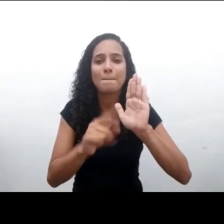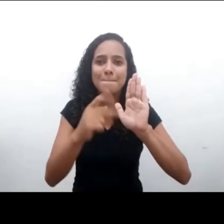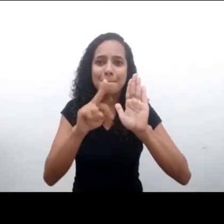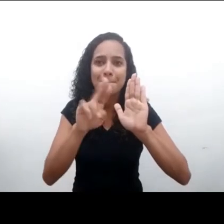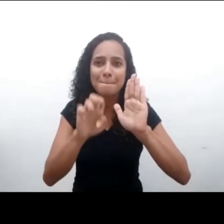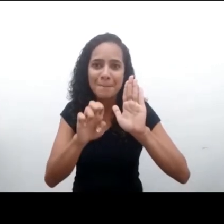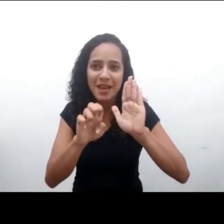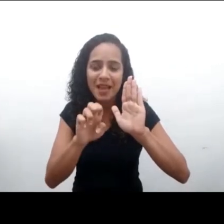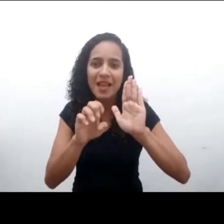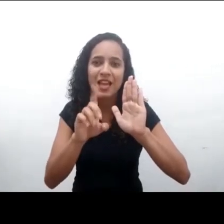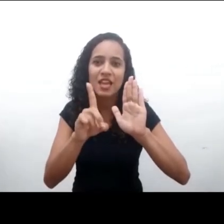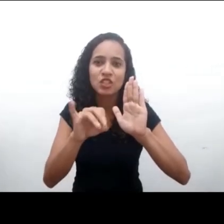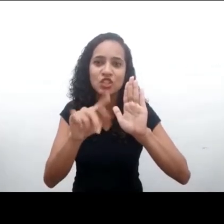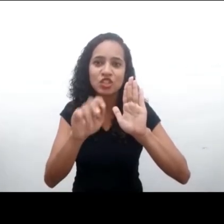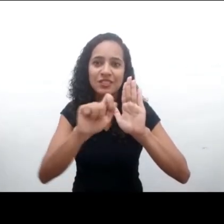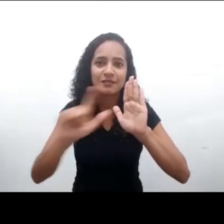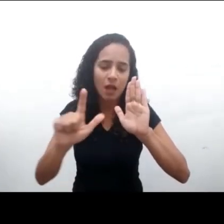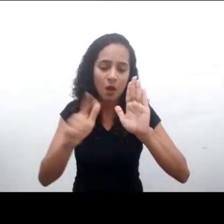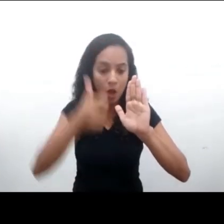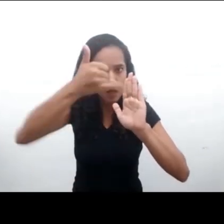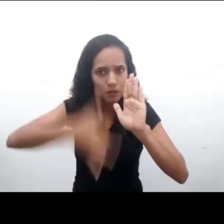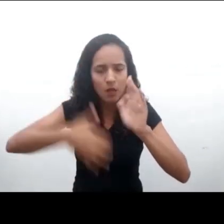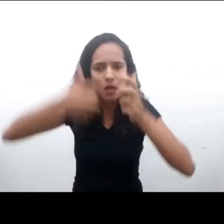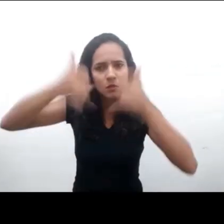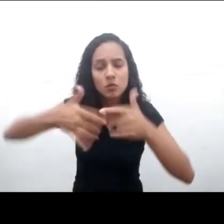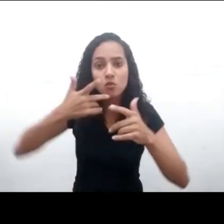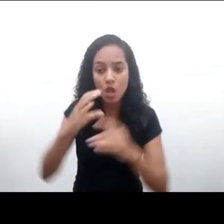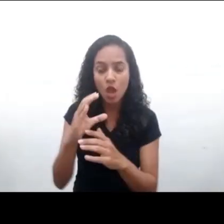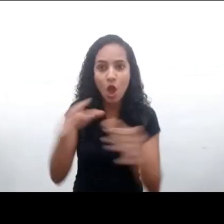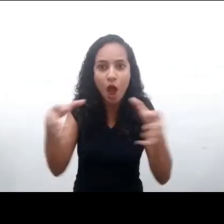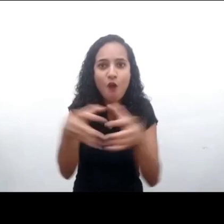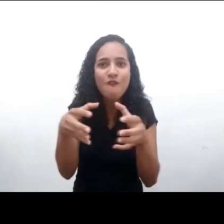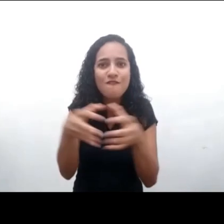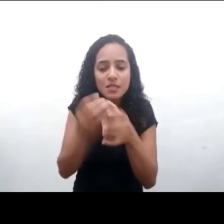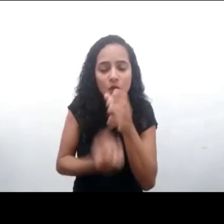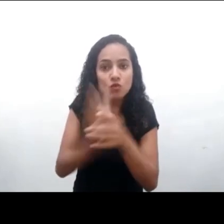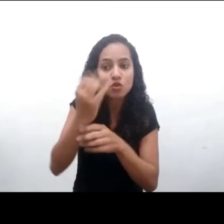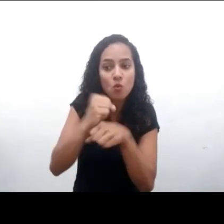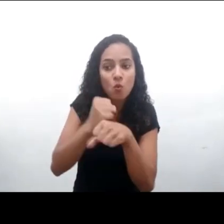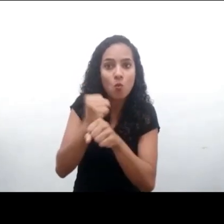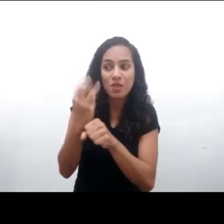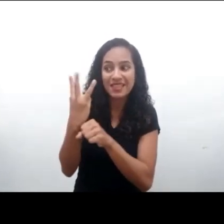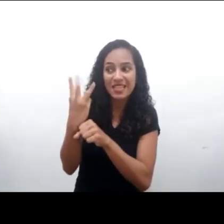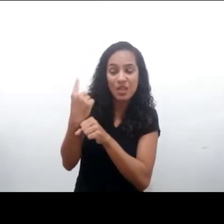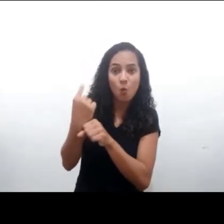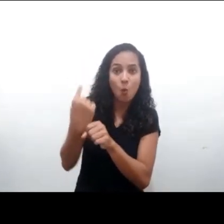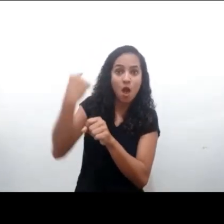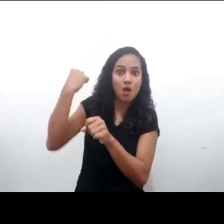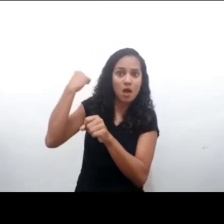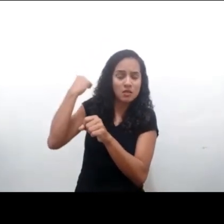hace 31 años cuando surgió, para nada pensaba en un escenario en donde lo online es